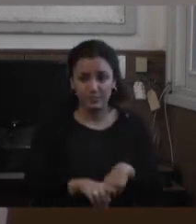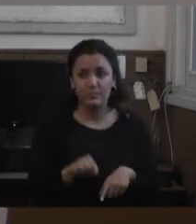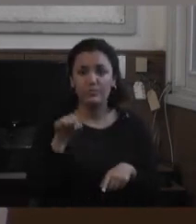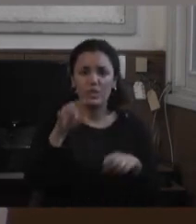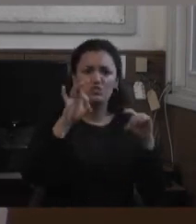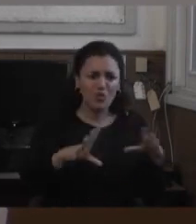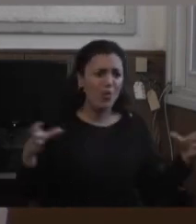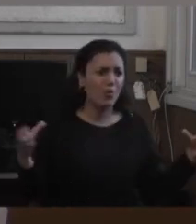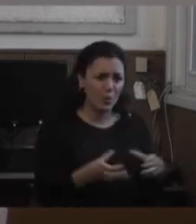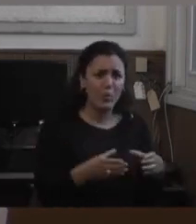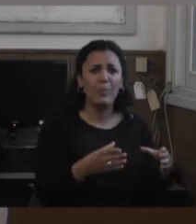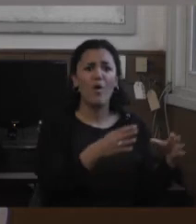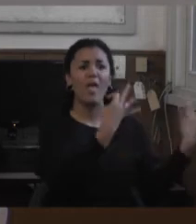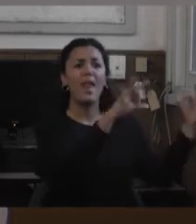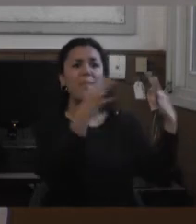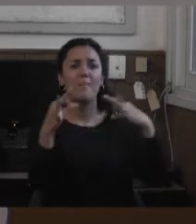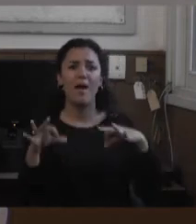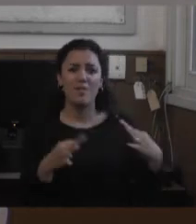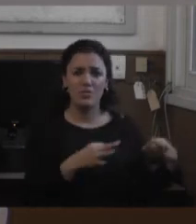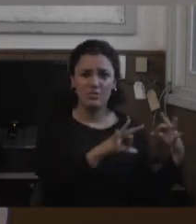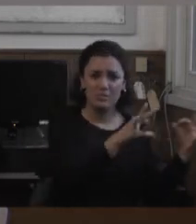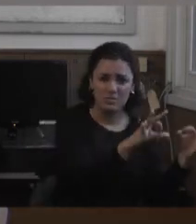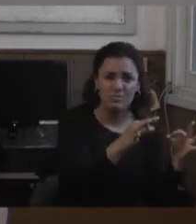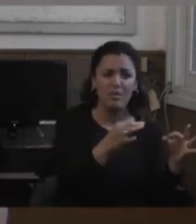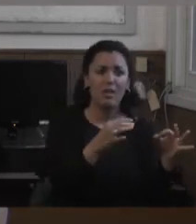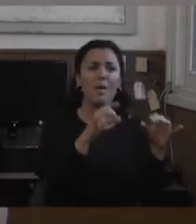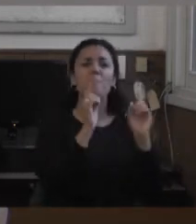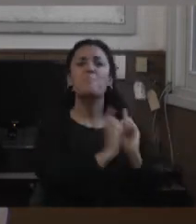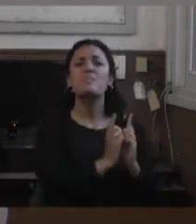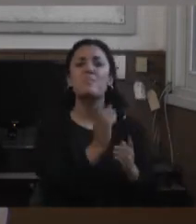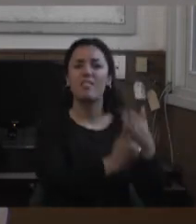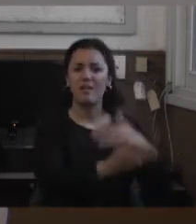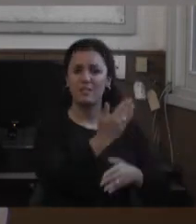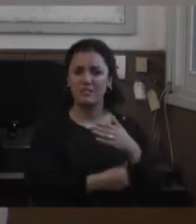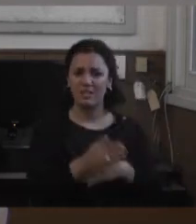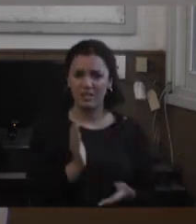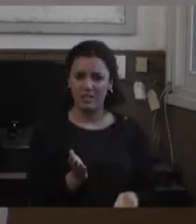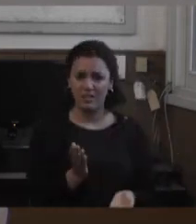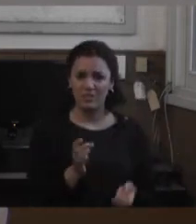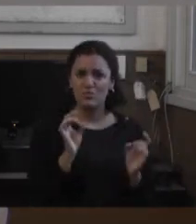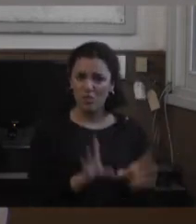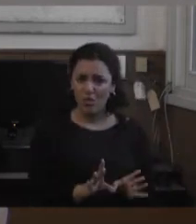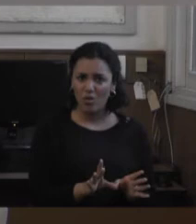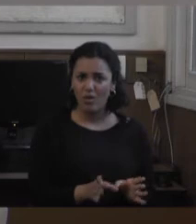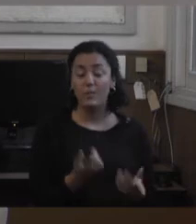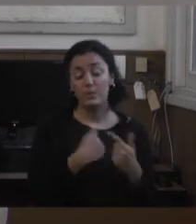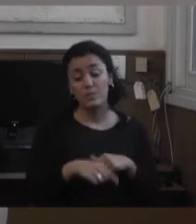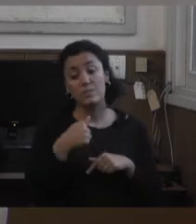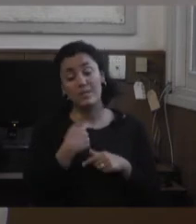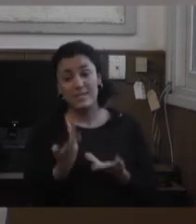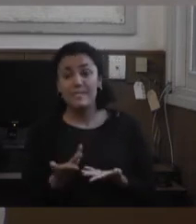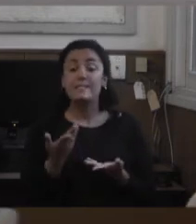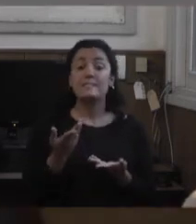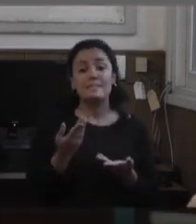diagnóstico siguiendo un mismo circuito? y ahí es donde aparece el concepto de poner en cuestionamiento la ideología de la